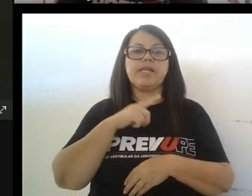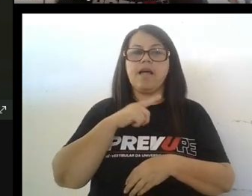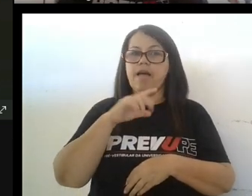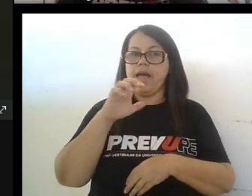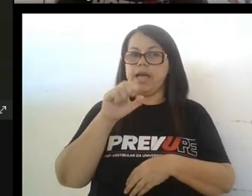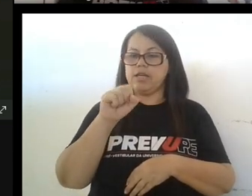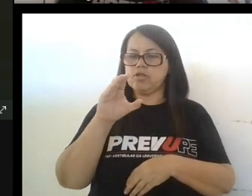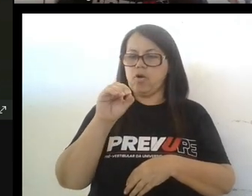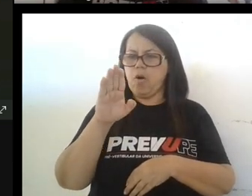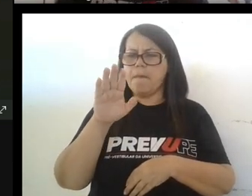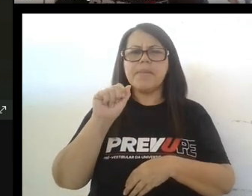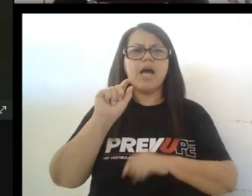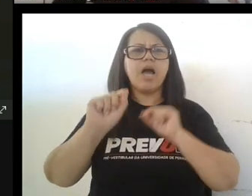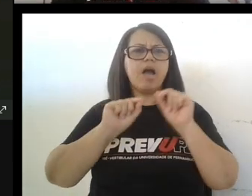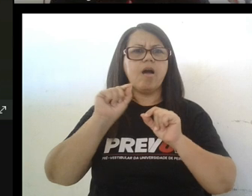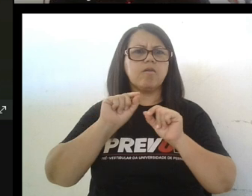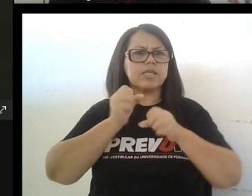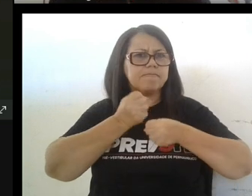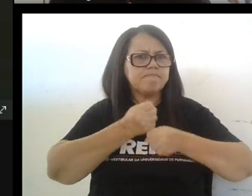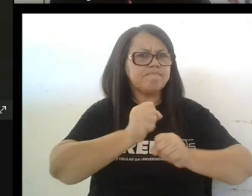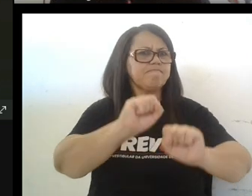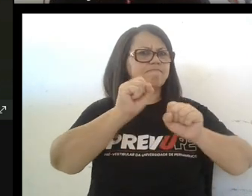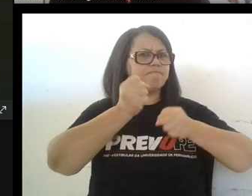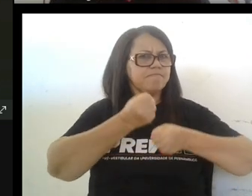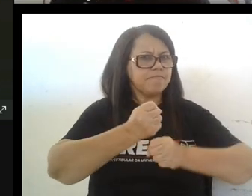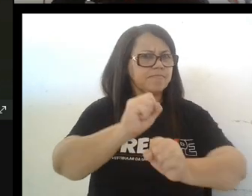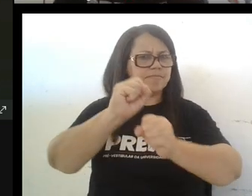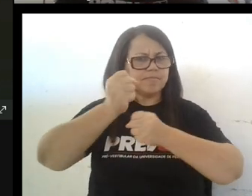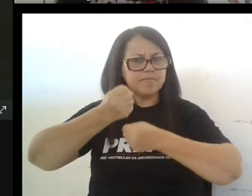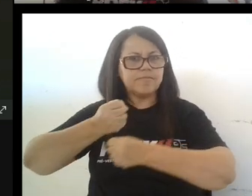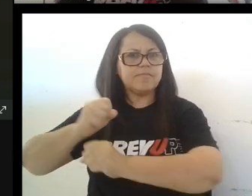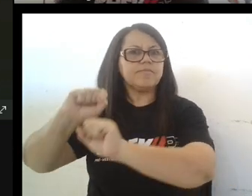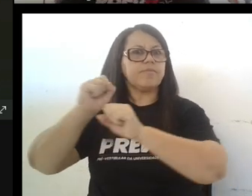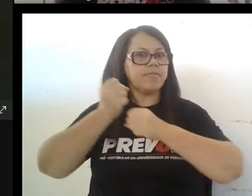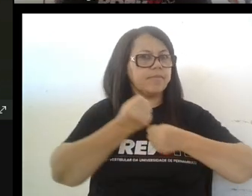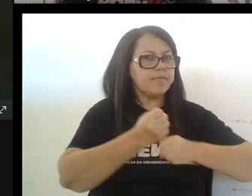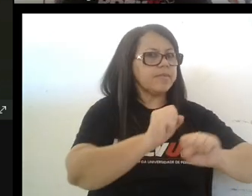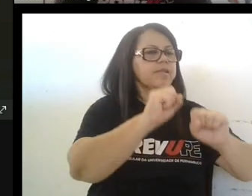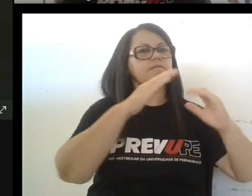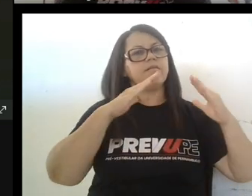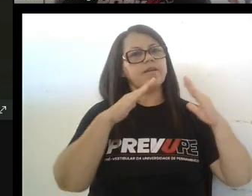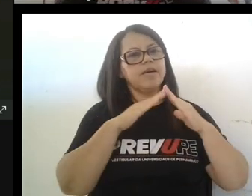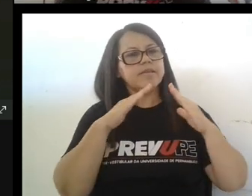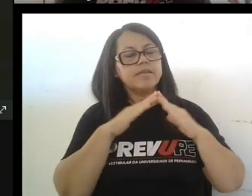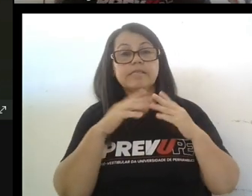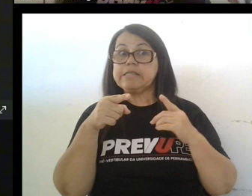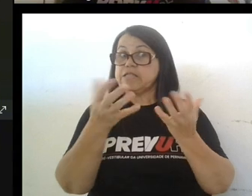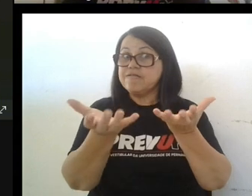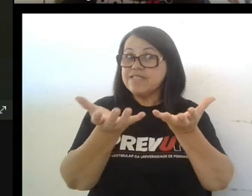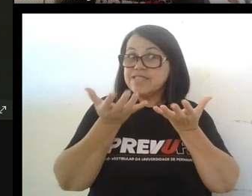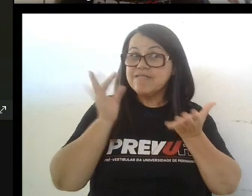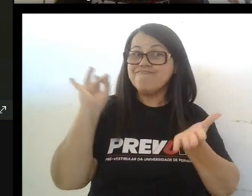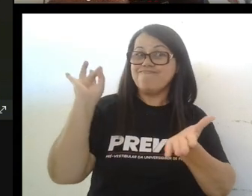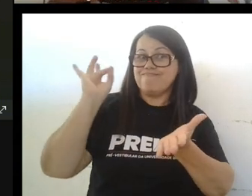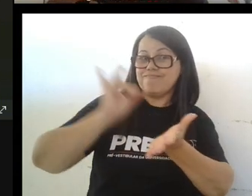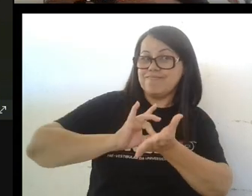objeto que sirve para barrer no el suelo la casa lo que sea entonces si queremos